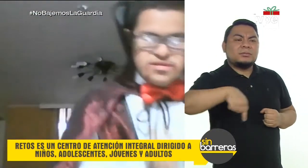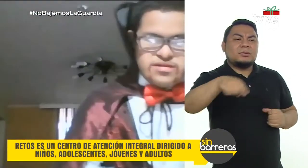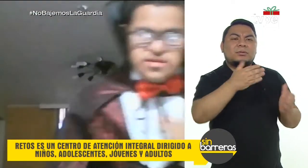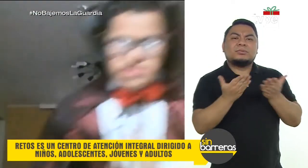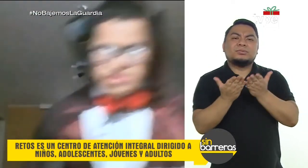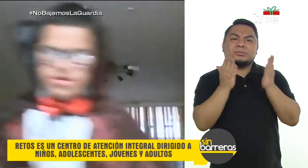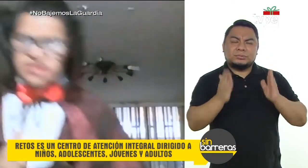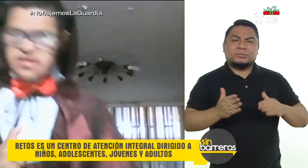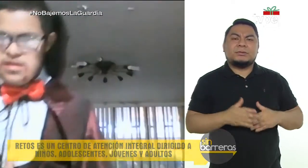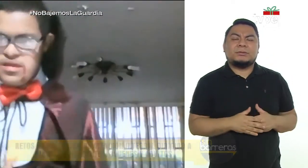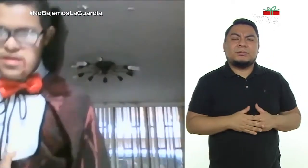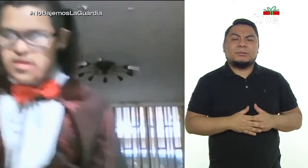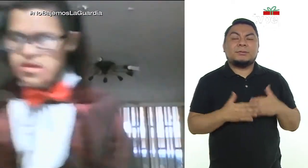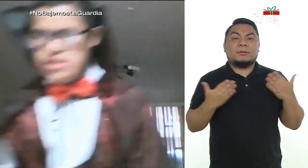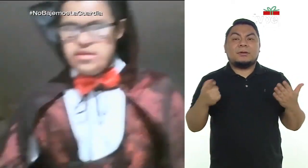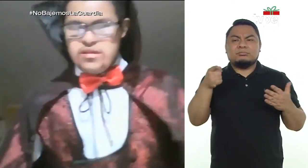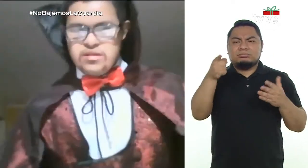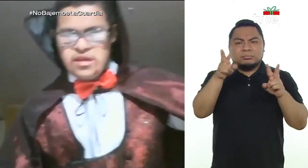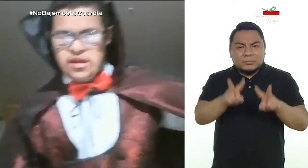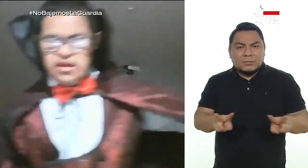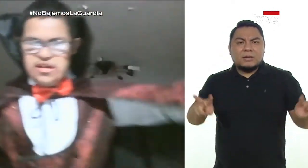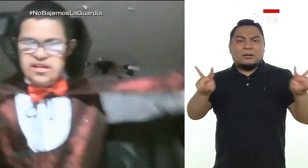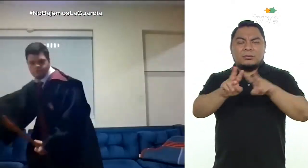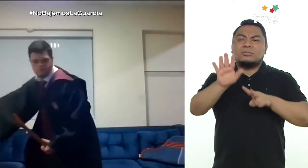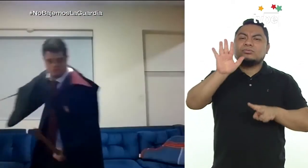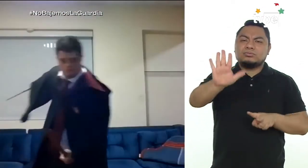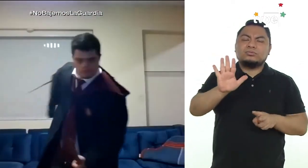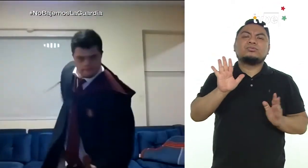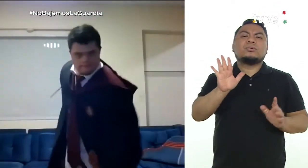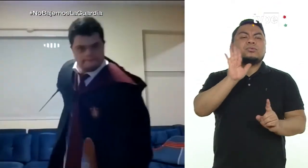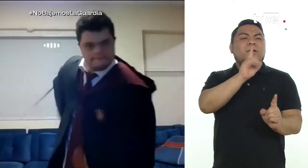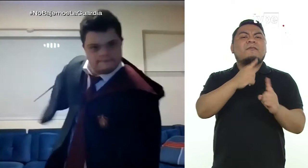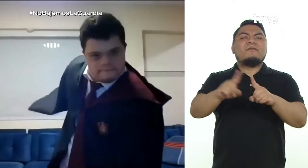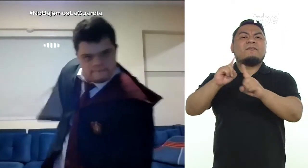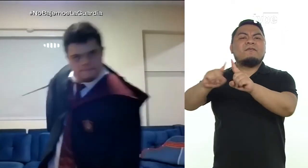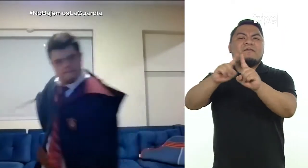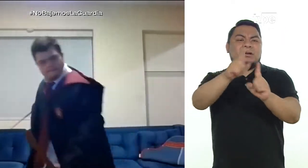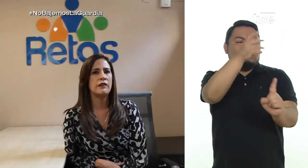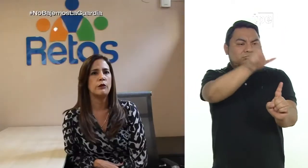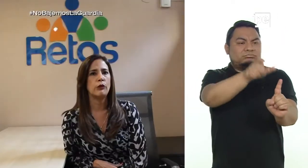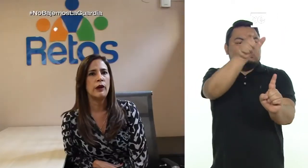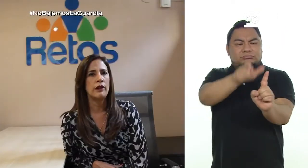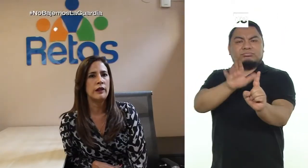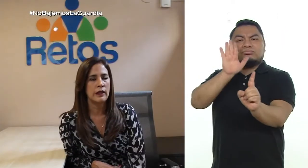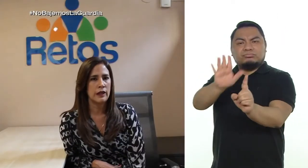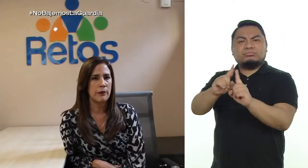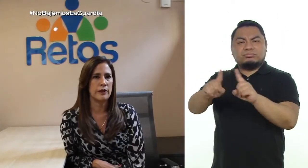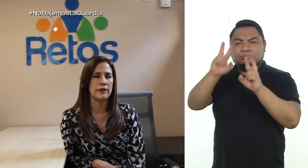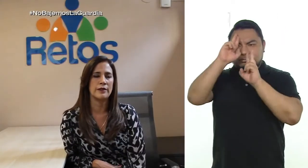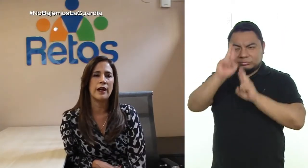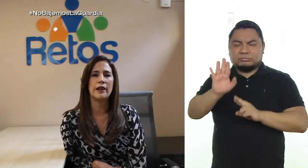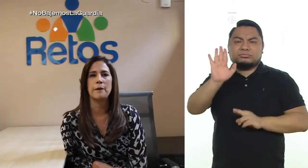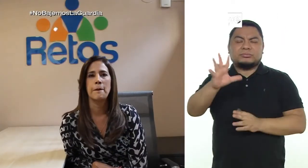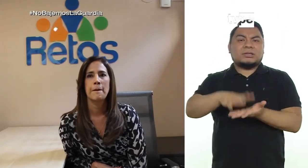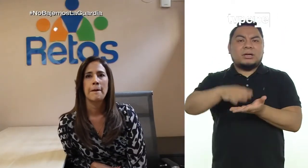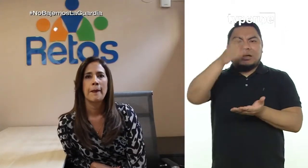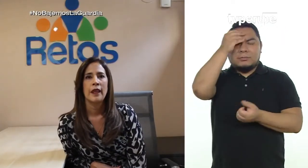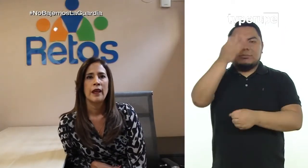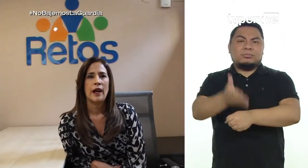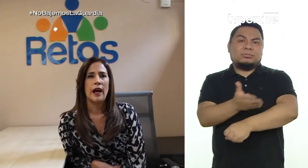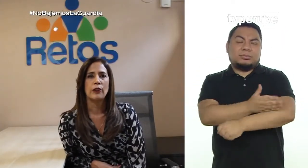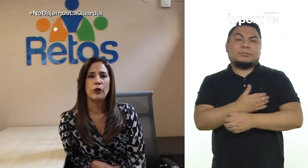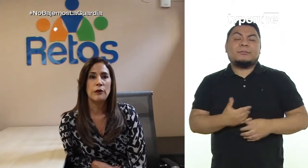uno de nuestros alumnos, valorando su estilo y su diferencia individual en el aprendizaje.